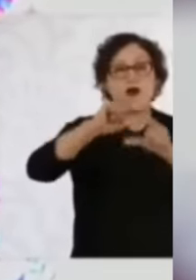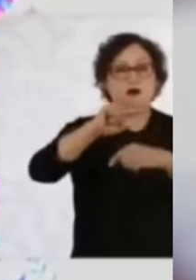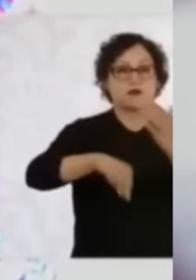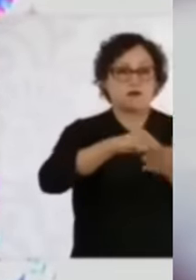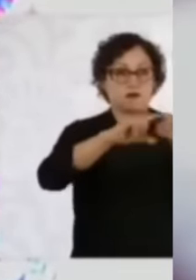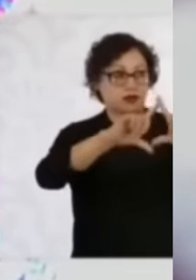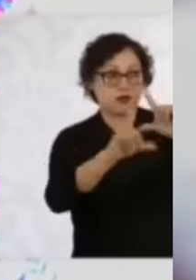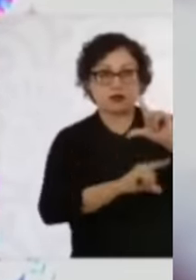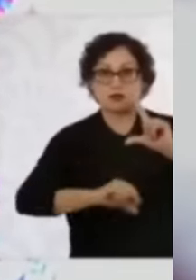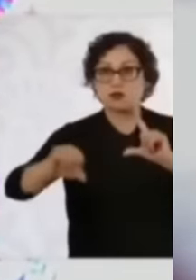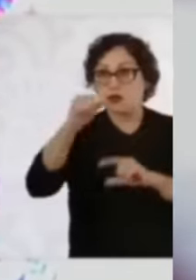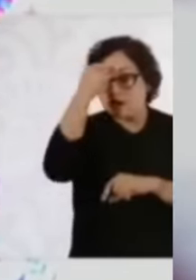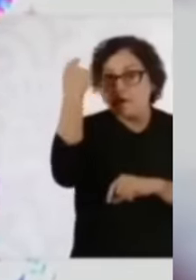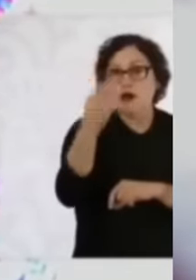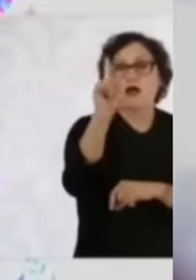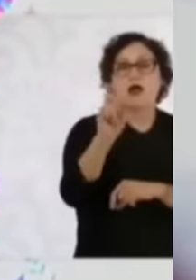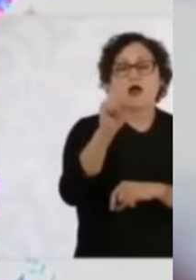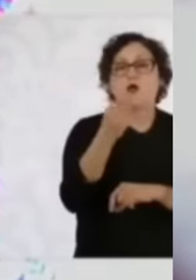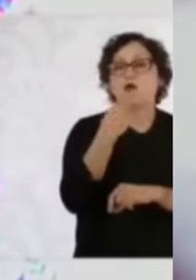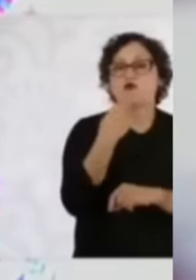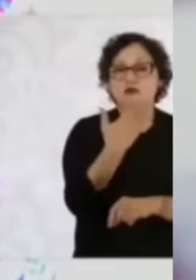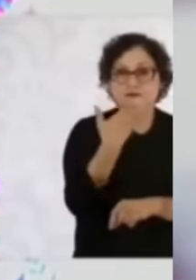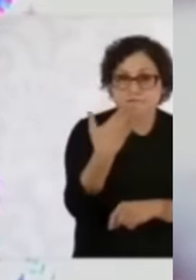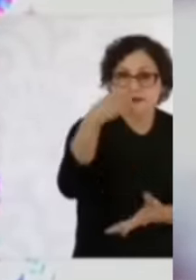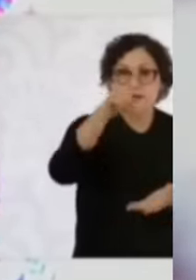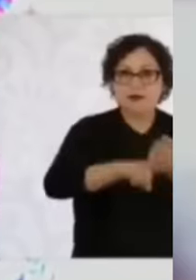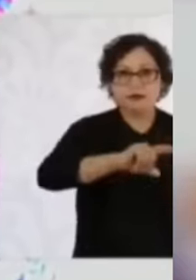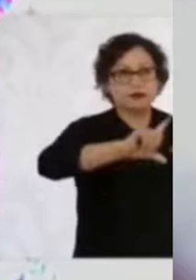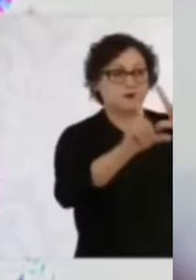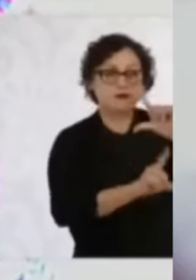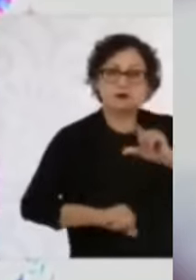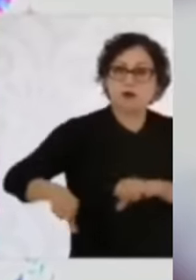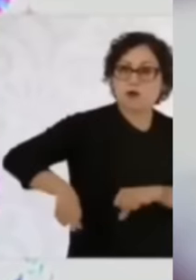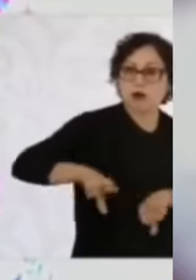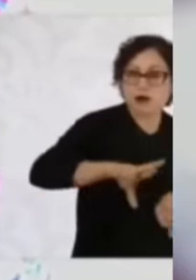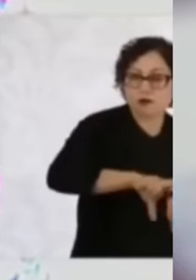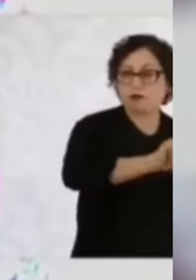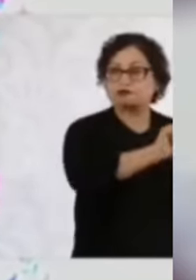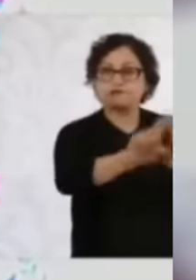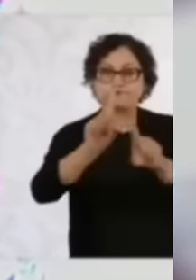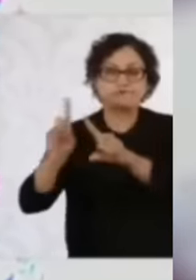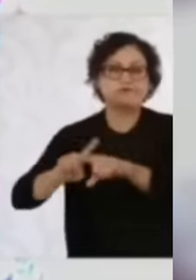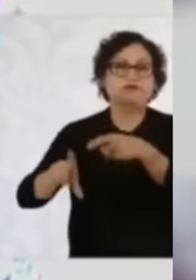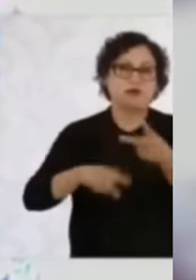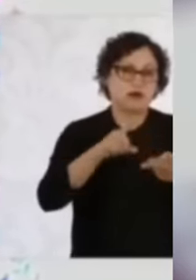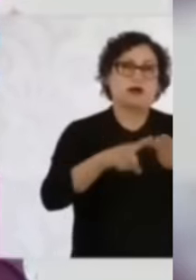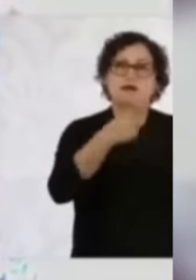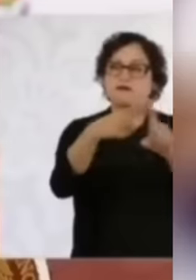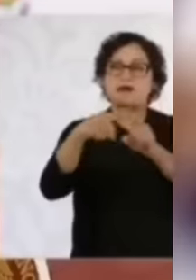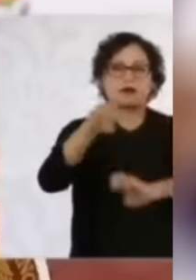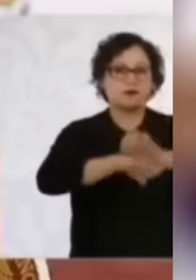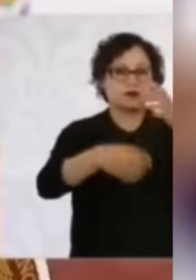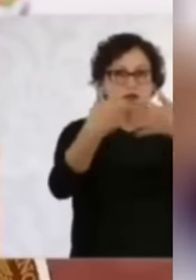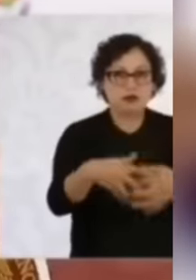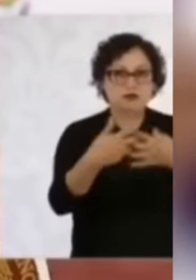del agua, en donde van a firmar distritos de riego, gobernadores, gobernadoras, también industriales, y se van a